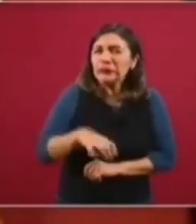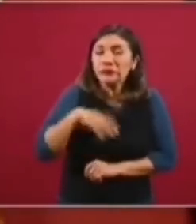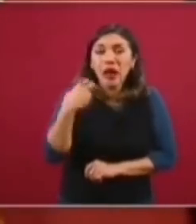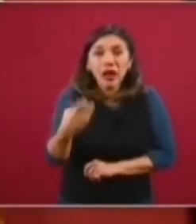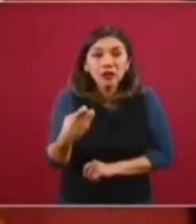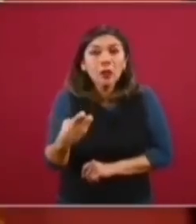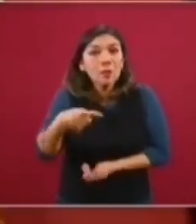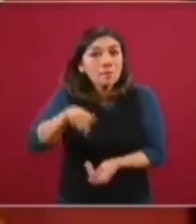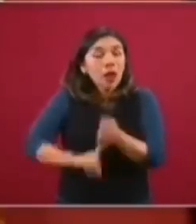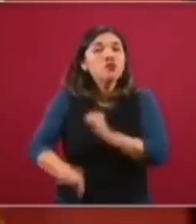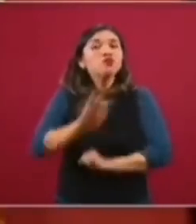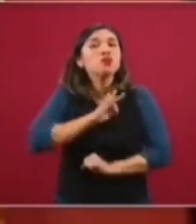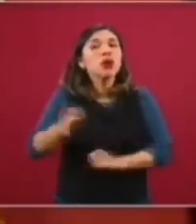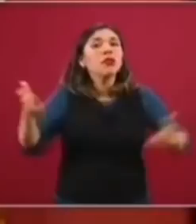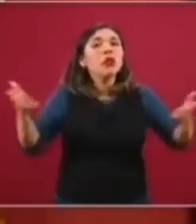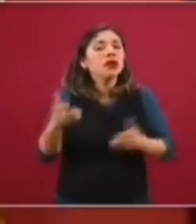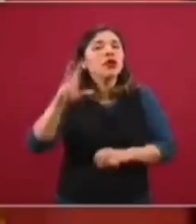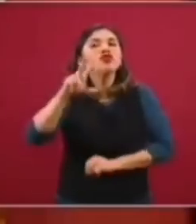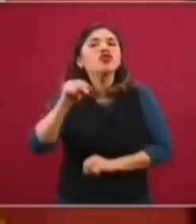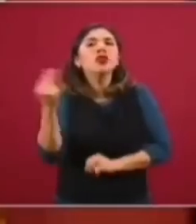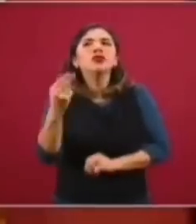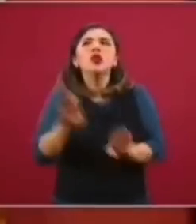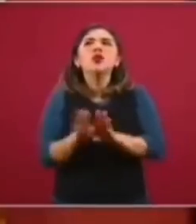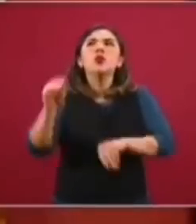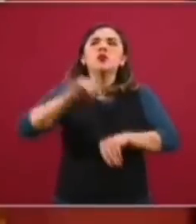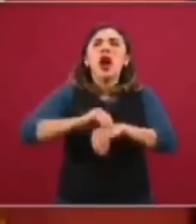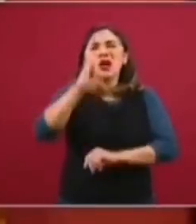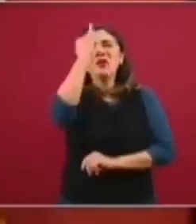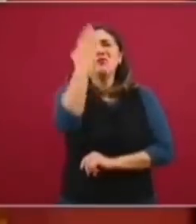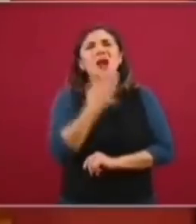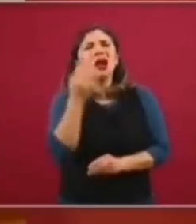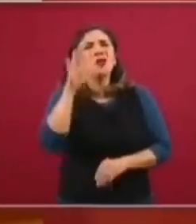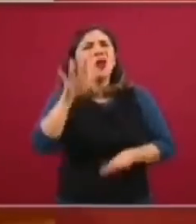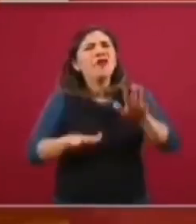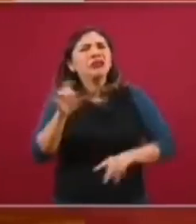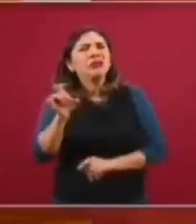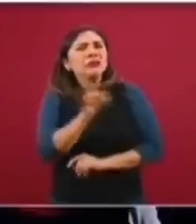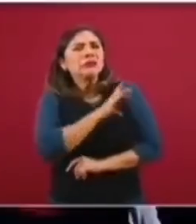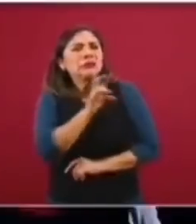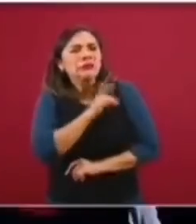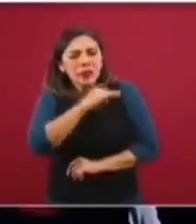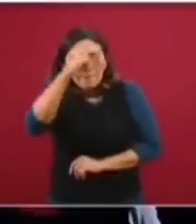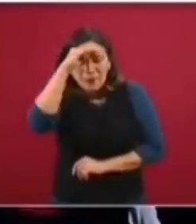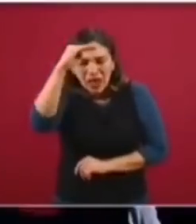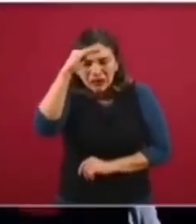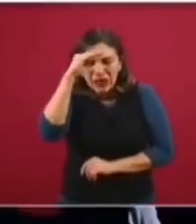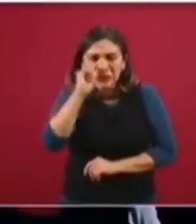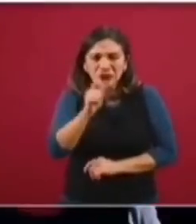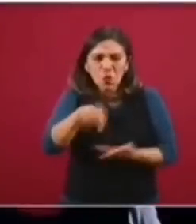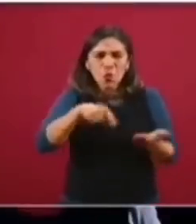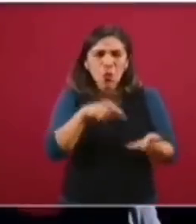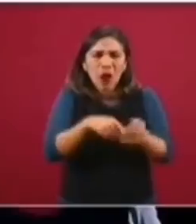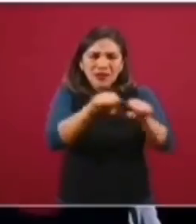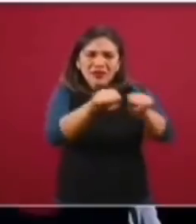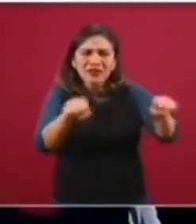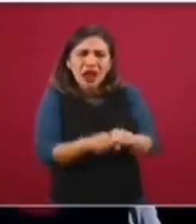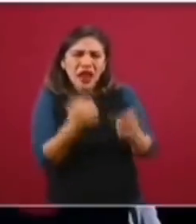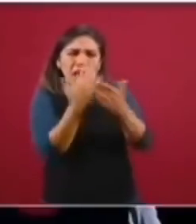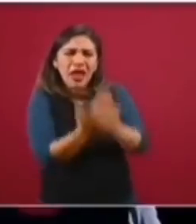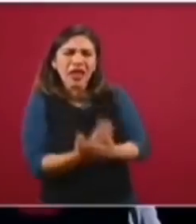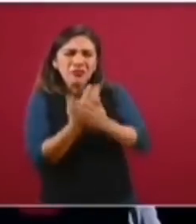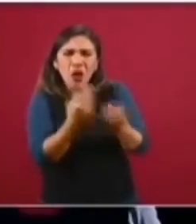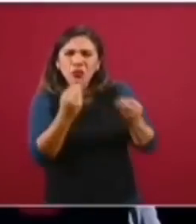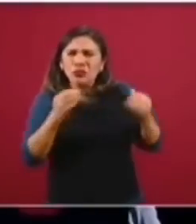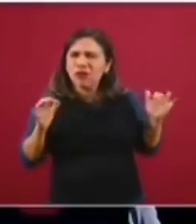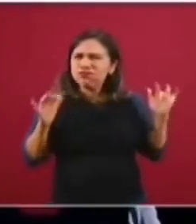tengamos esa imagen a la que tanto temor le teníamos. Esa imagen de una sala de espera repleta de